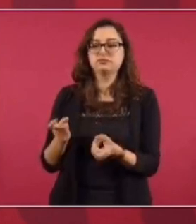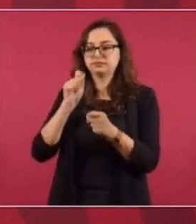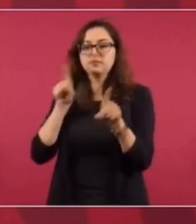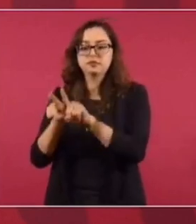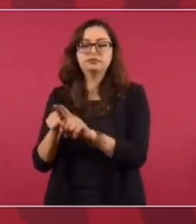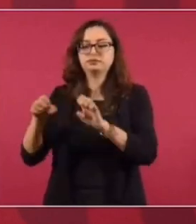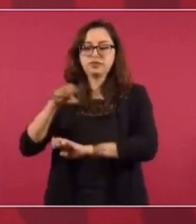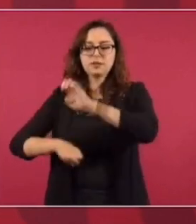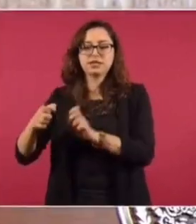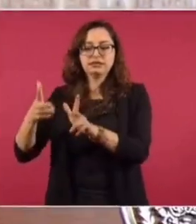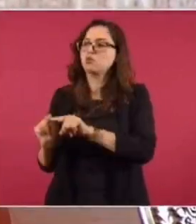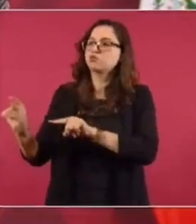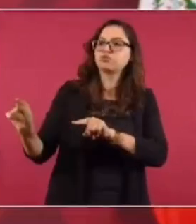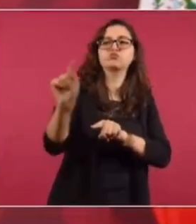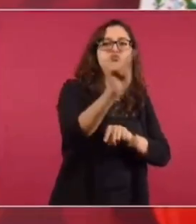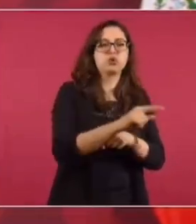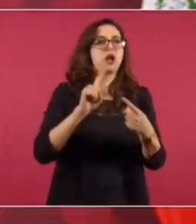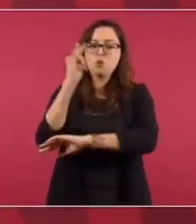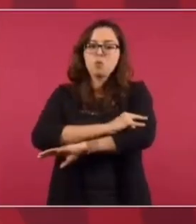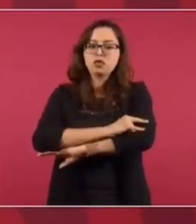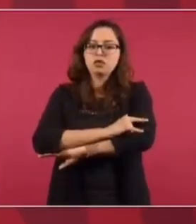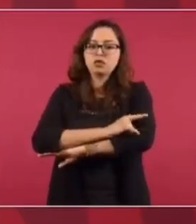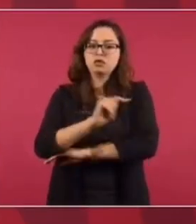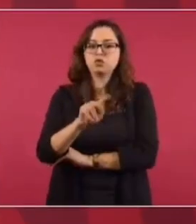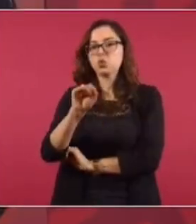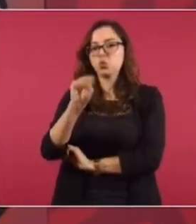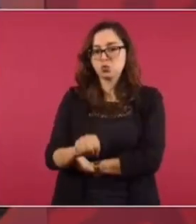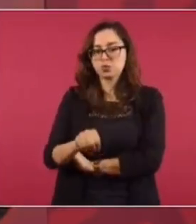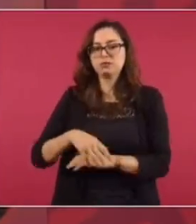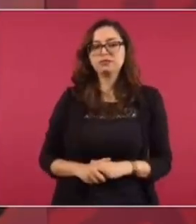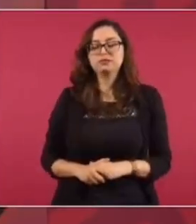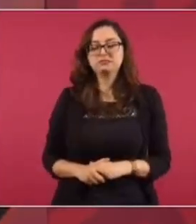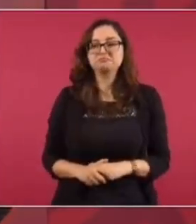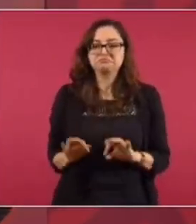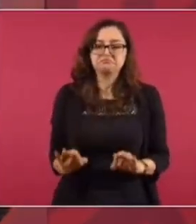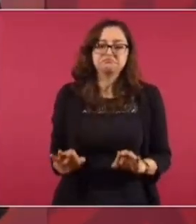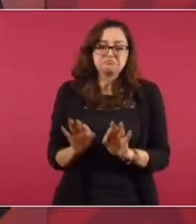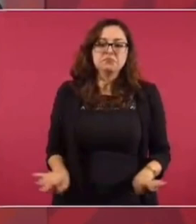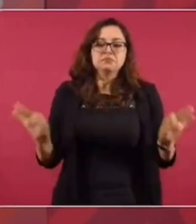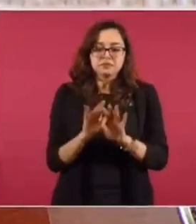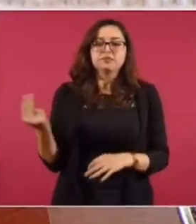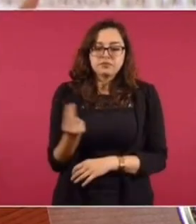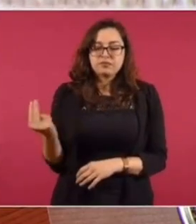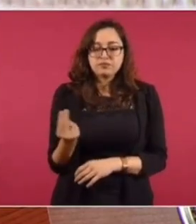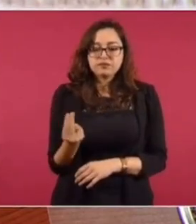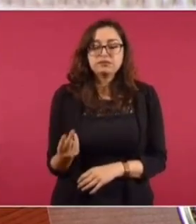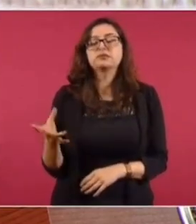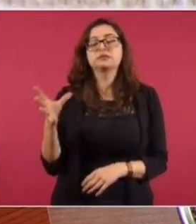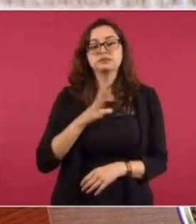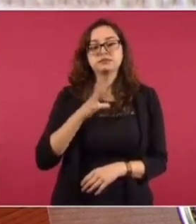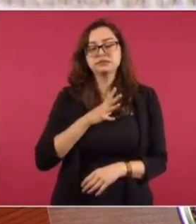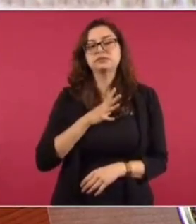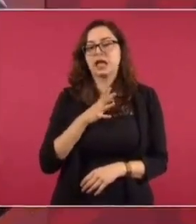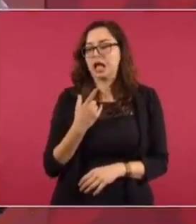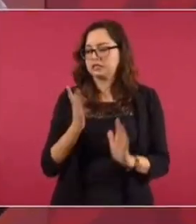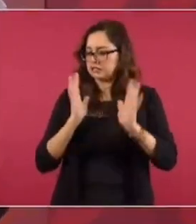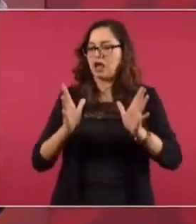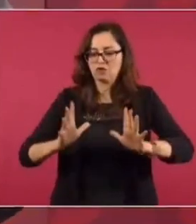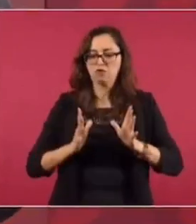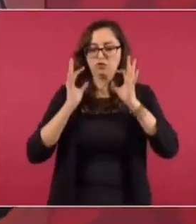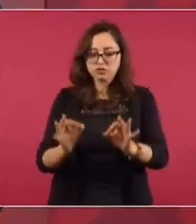el tren Maya y los aeropuertos de Felipe Ángeles, el aeropuerto de Tulum. También esta empresa que se llama Empresa